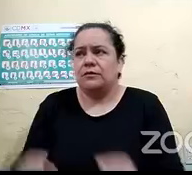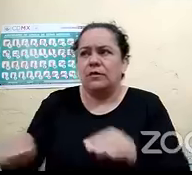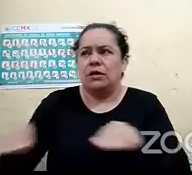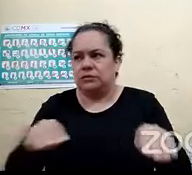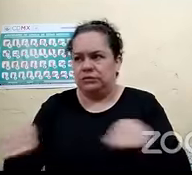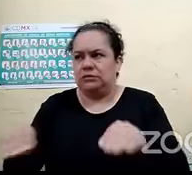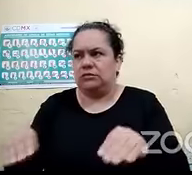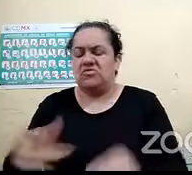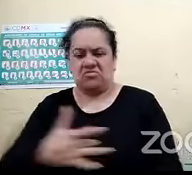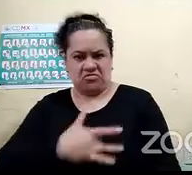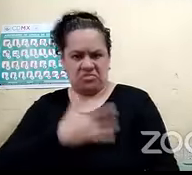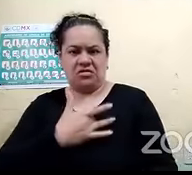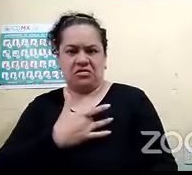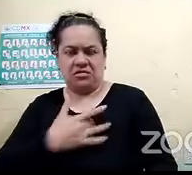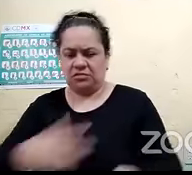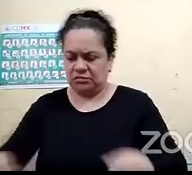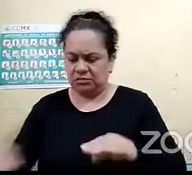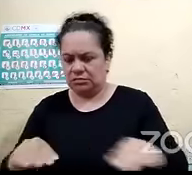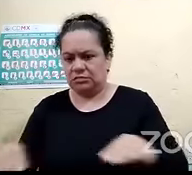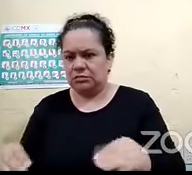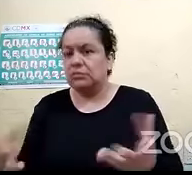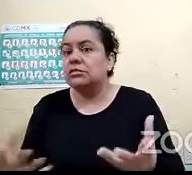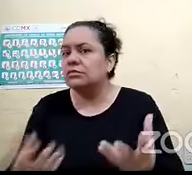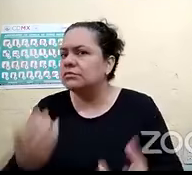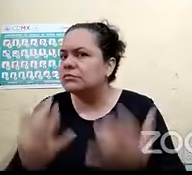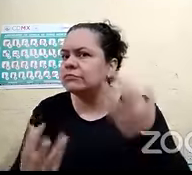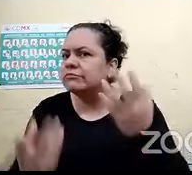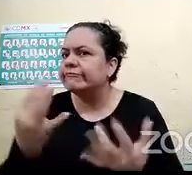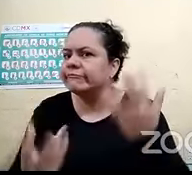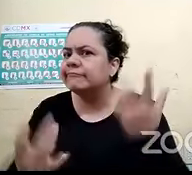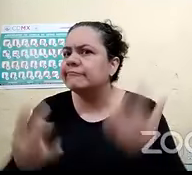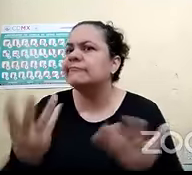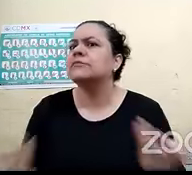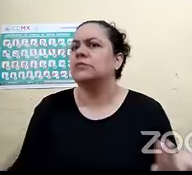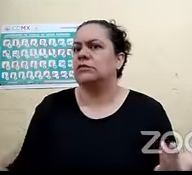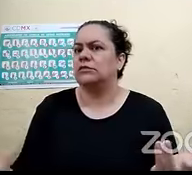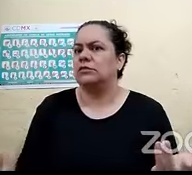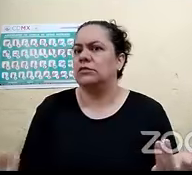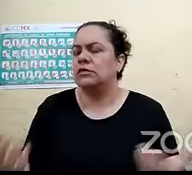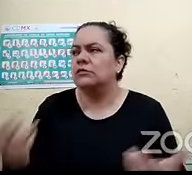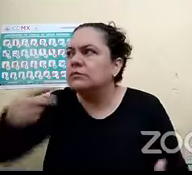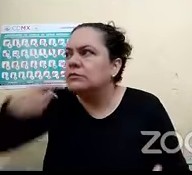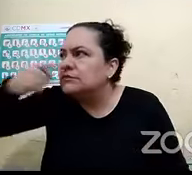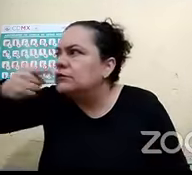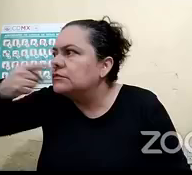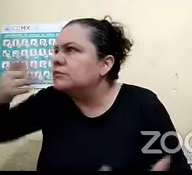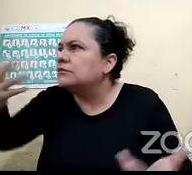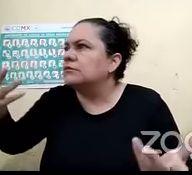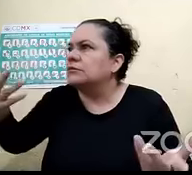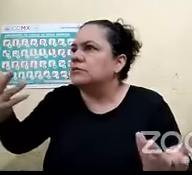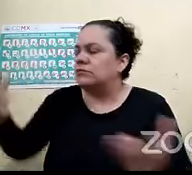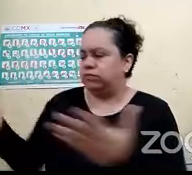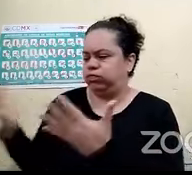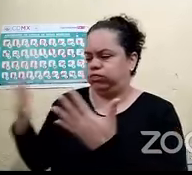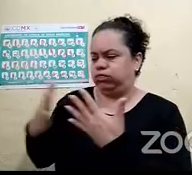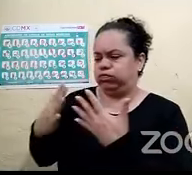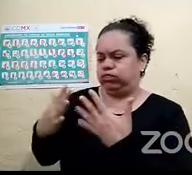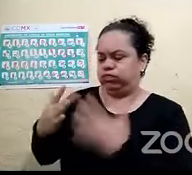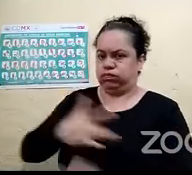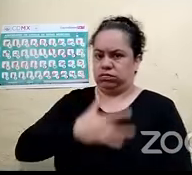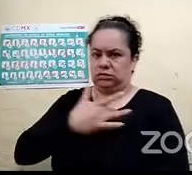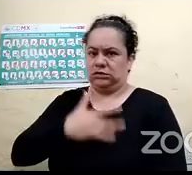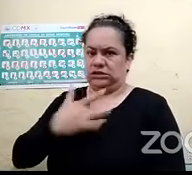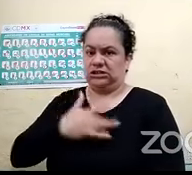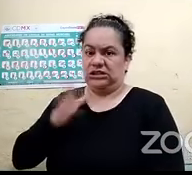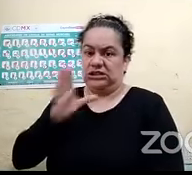pero el incendio pues hasta que no empiezo a oler hasta que no lo tienes casi cerca no sé digo nunca